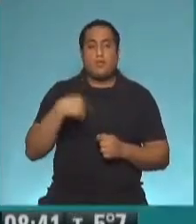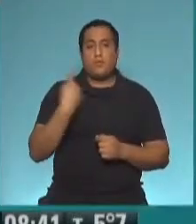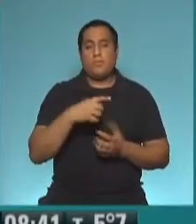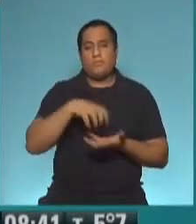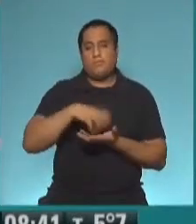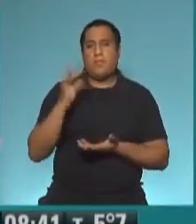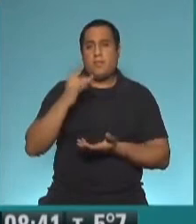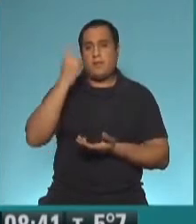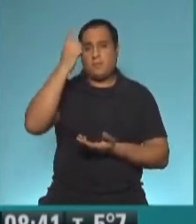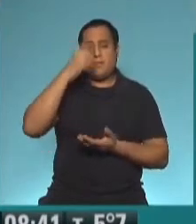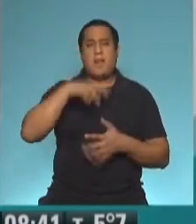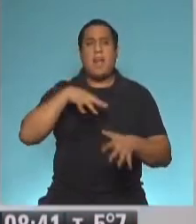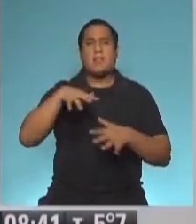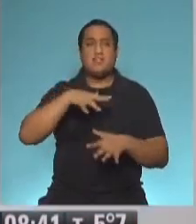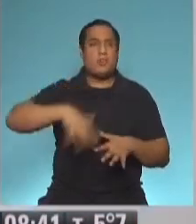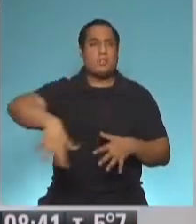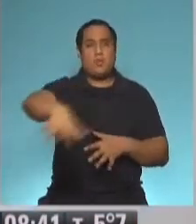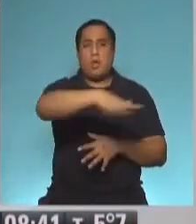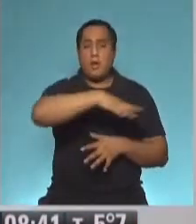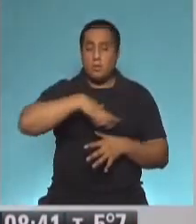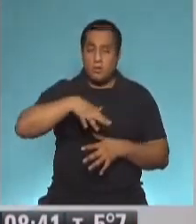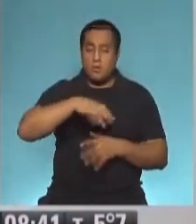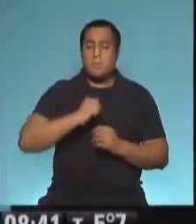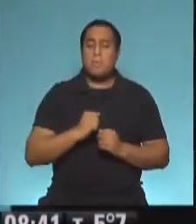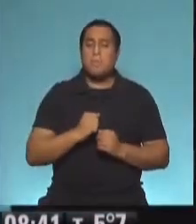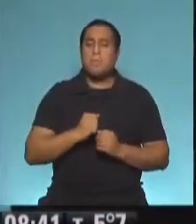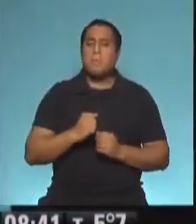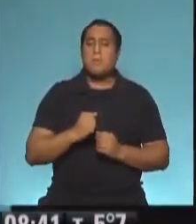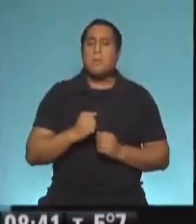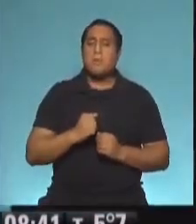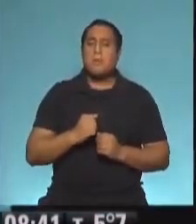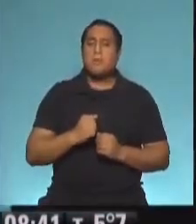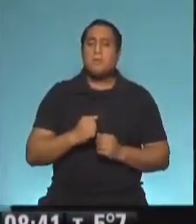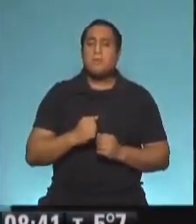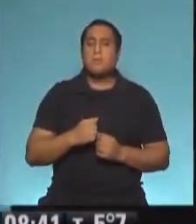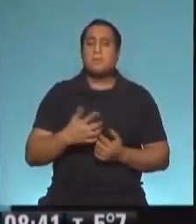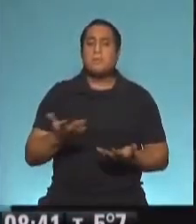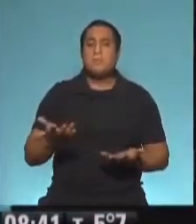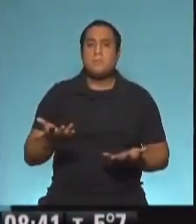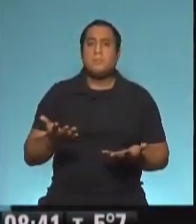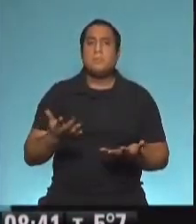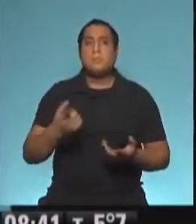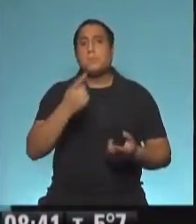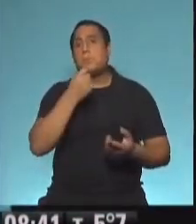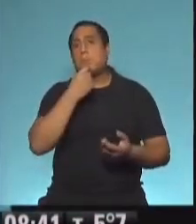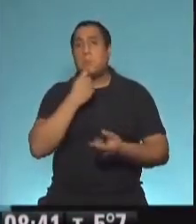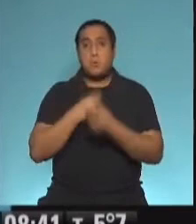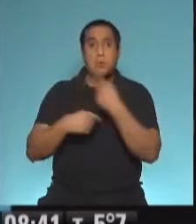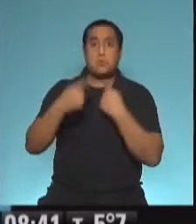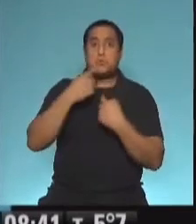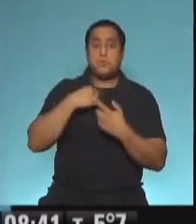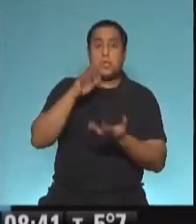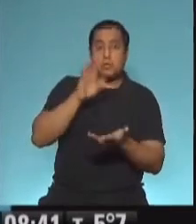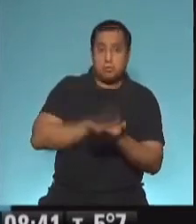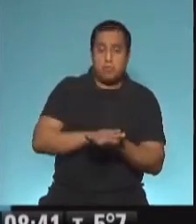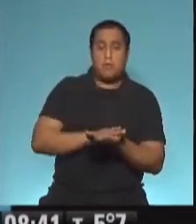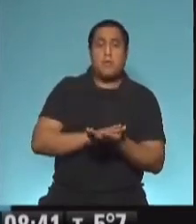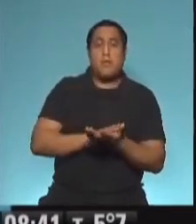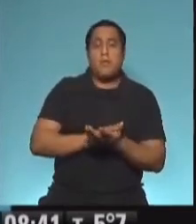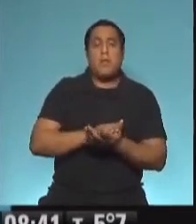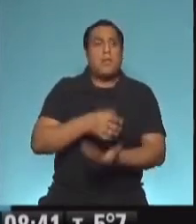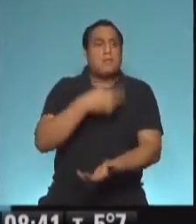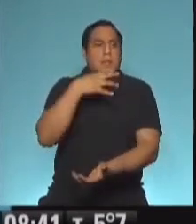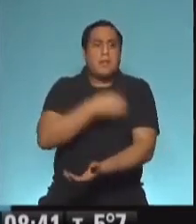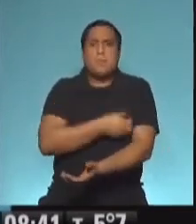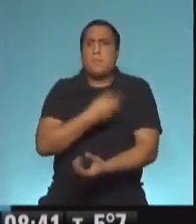Acciones Territoriales, cuando nos hacen una consulta sobre la donación, vamos a